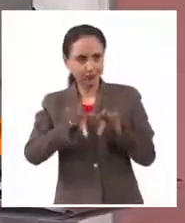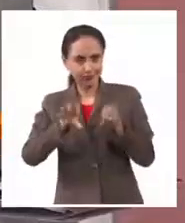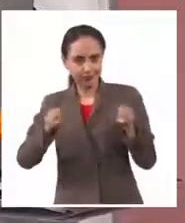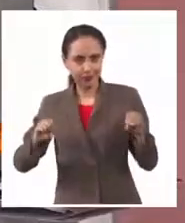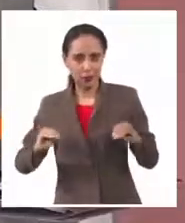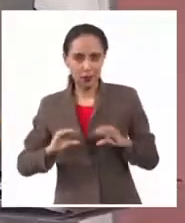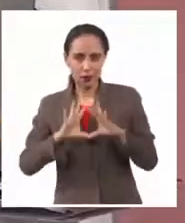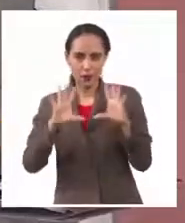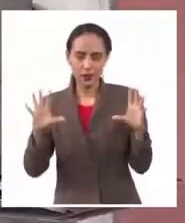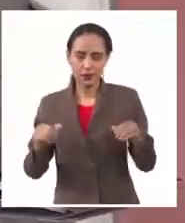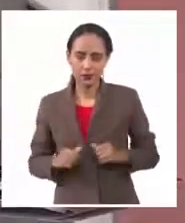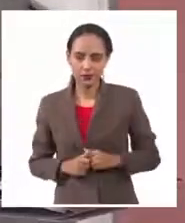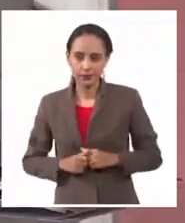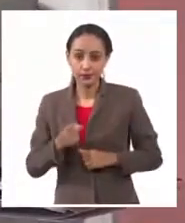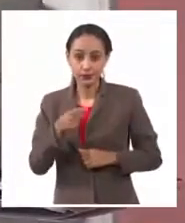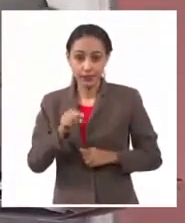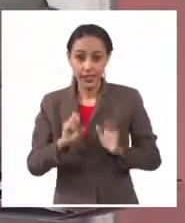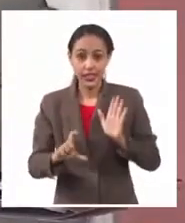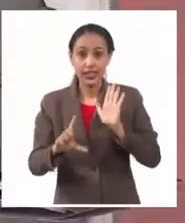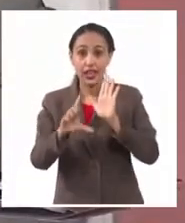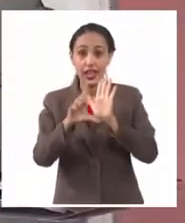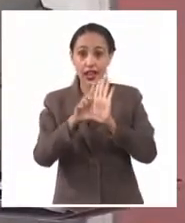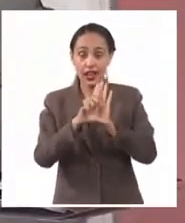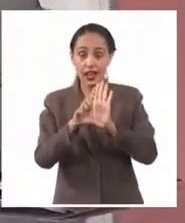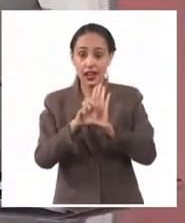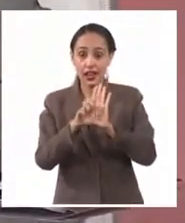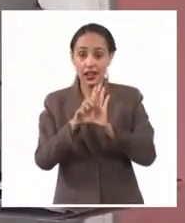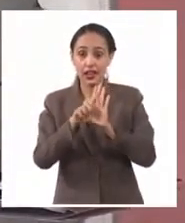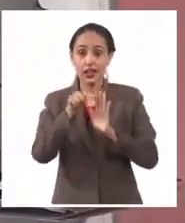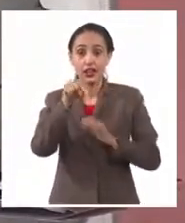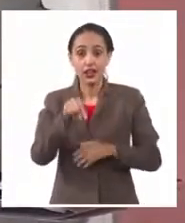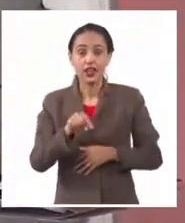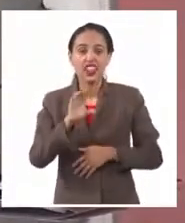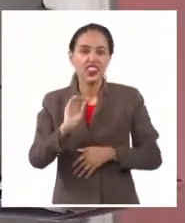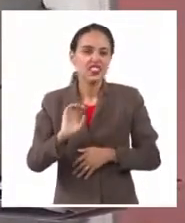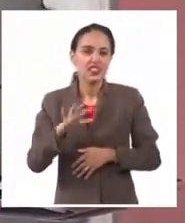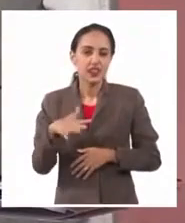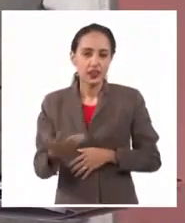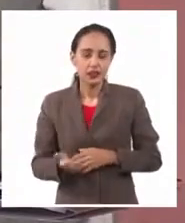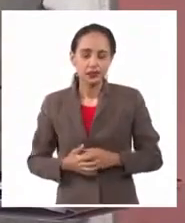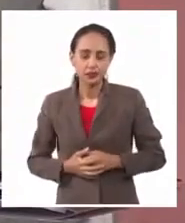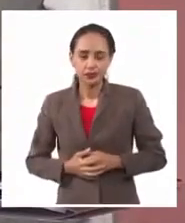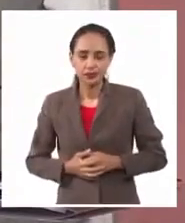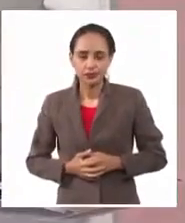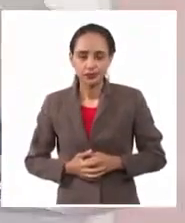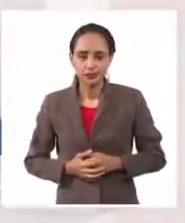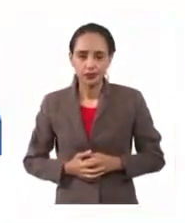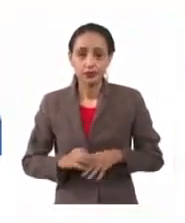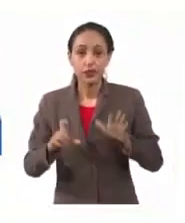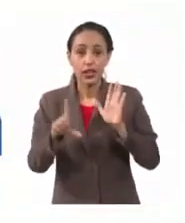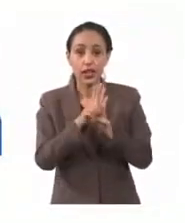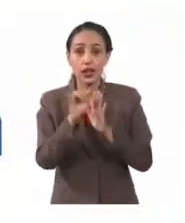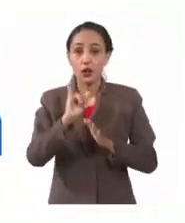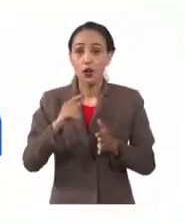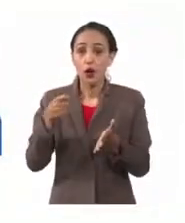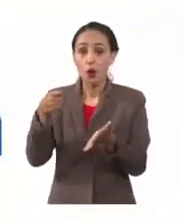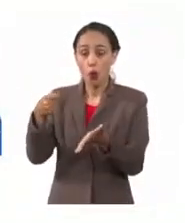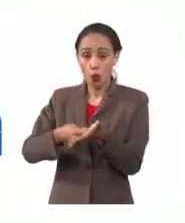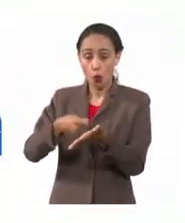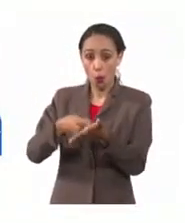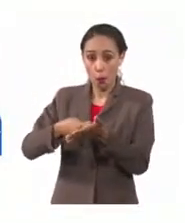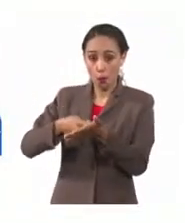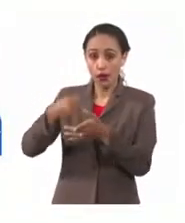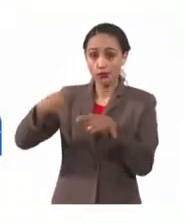Esta norma que establece la regla para las importaciones no comerciales